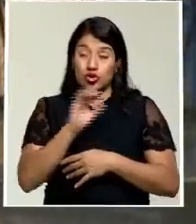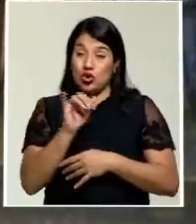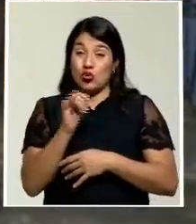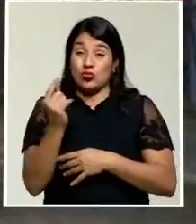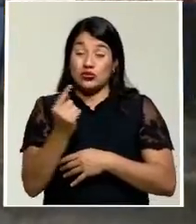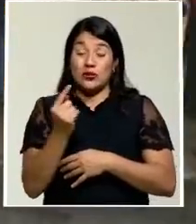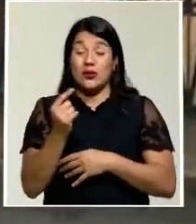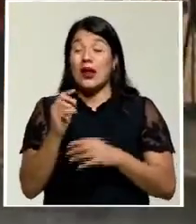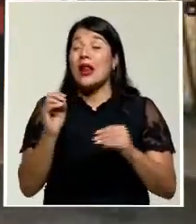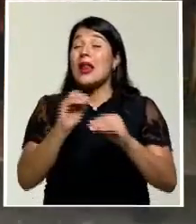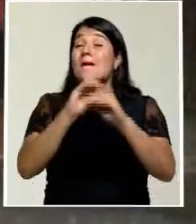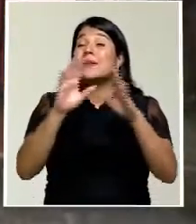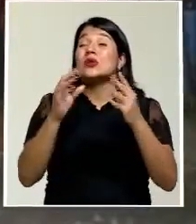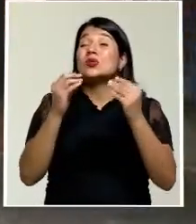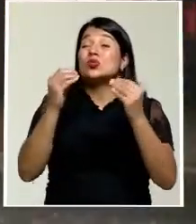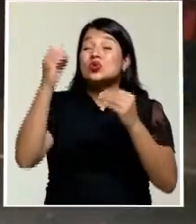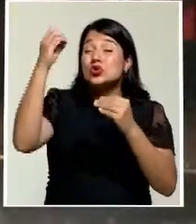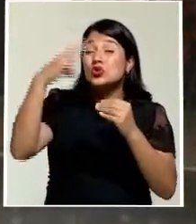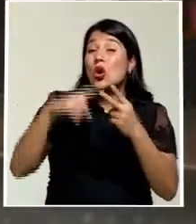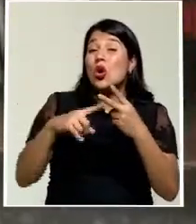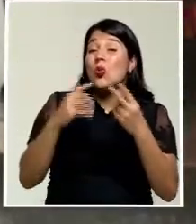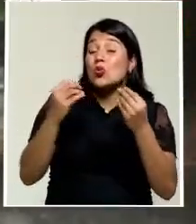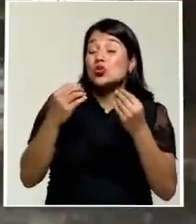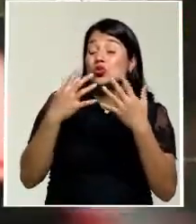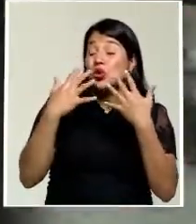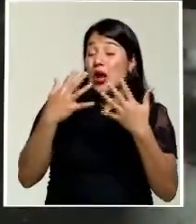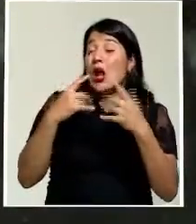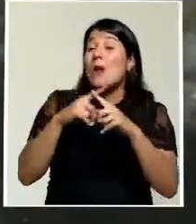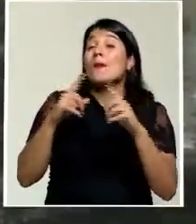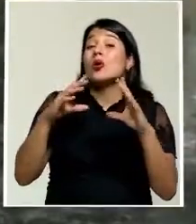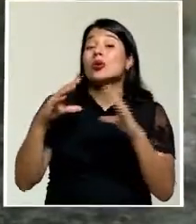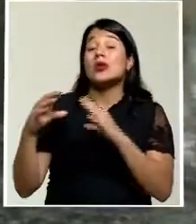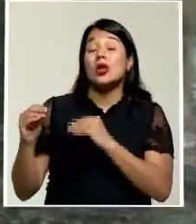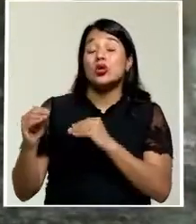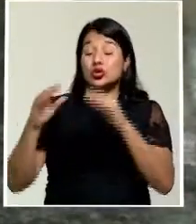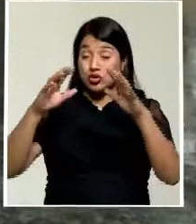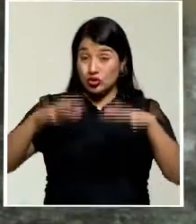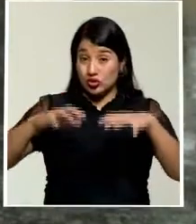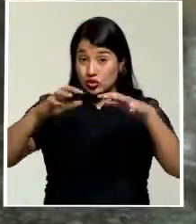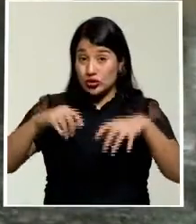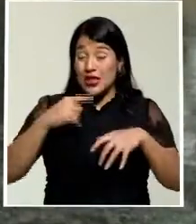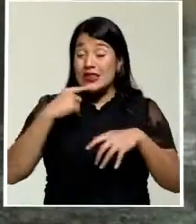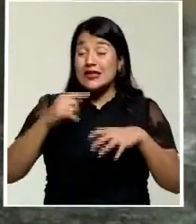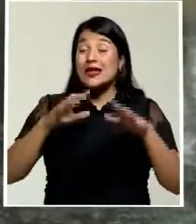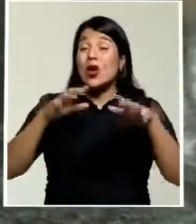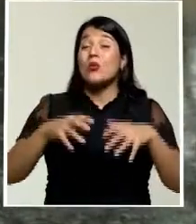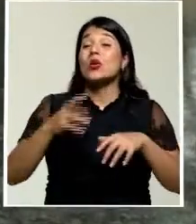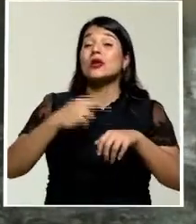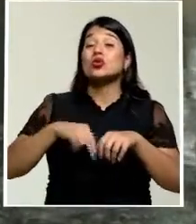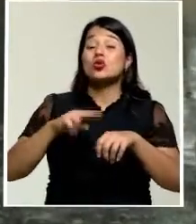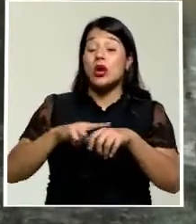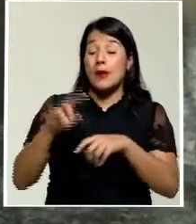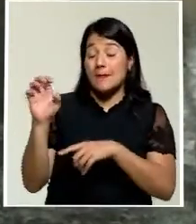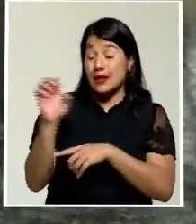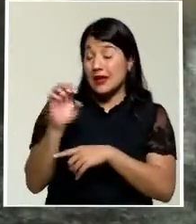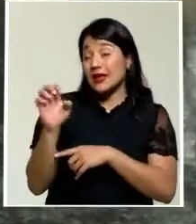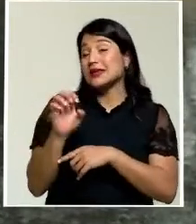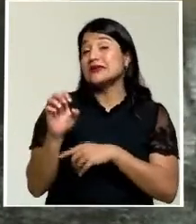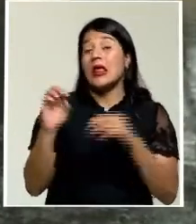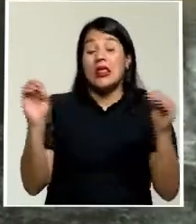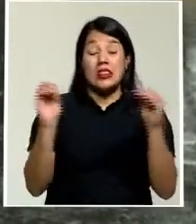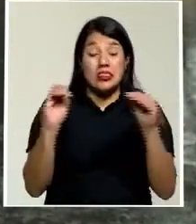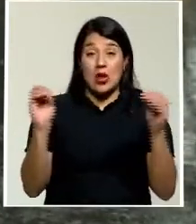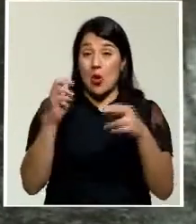mañanas con mucho sol y calurosas, pero tardes y noches lluviosas. De acuerdo con la Comisión Nacional de Emergencias, no se reportaron